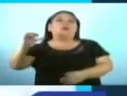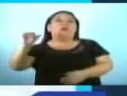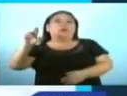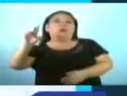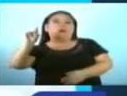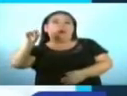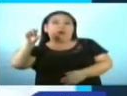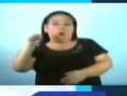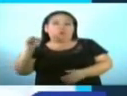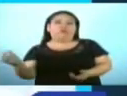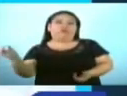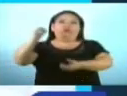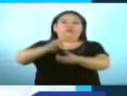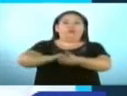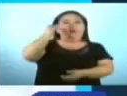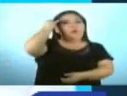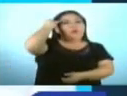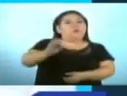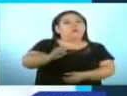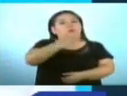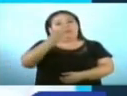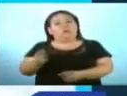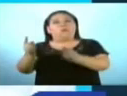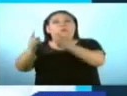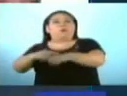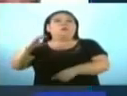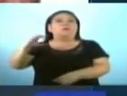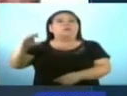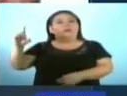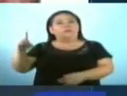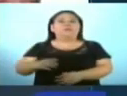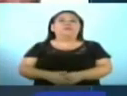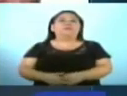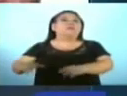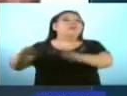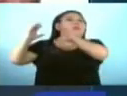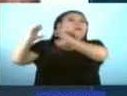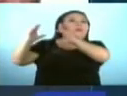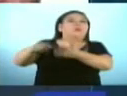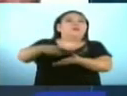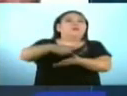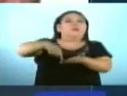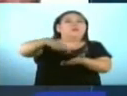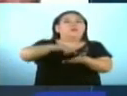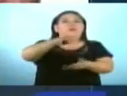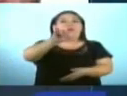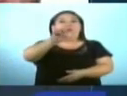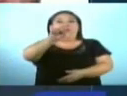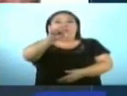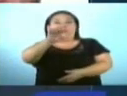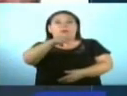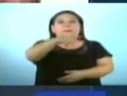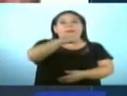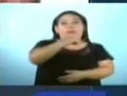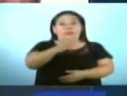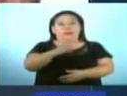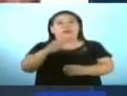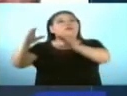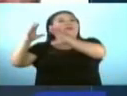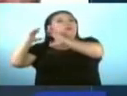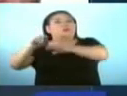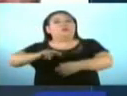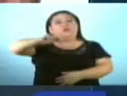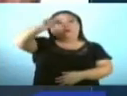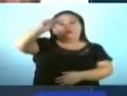Verde por la coalición Nuevas Ideas y Cambio Democrático. En Son Sonate Centro, José Roberto Aquino del PDC. Son Sonate